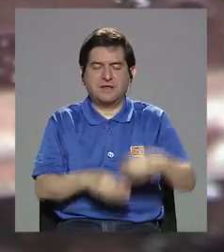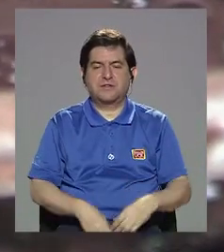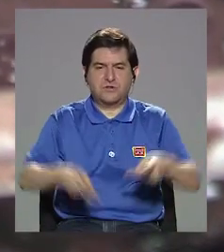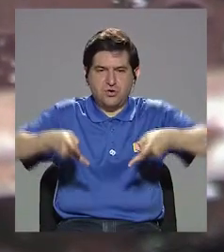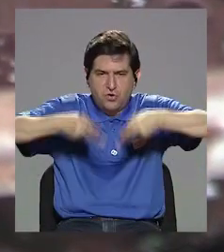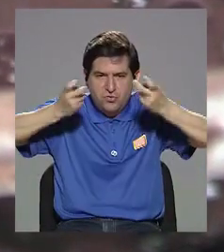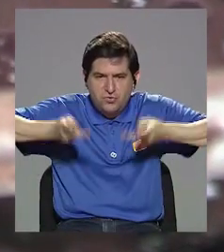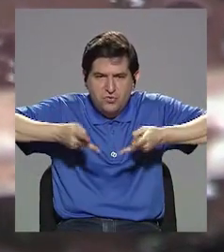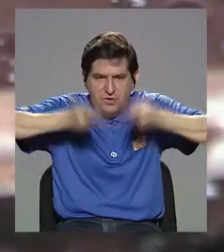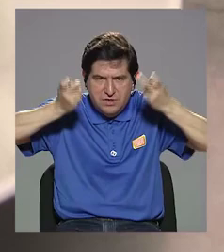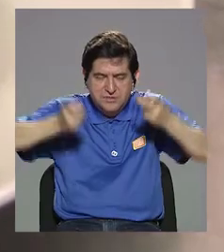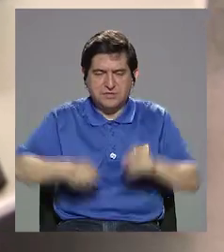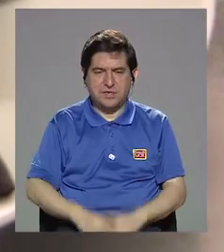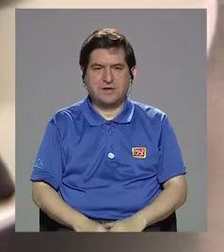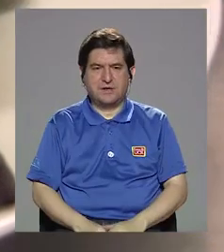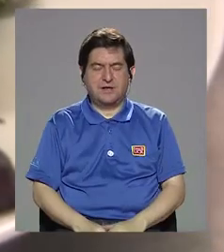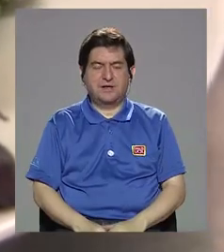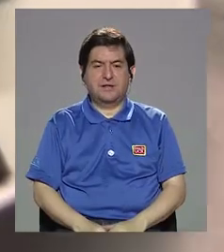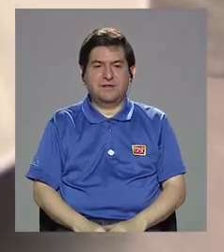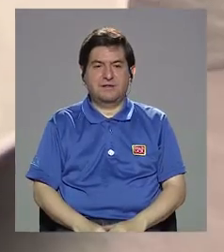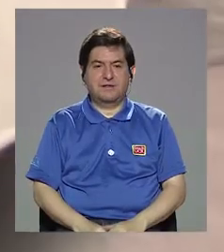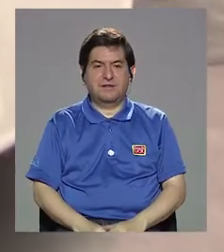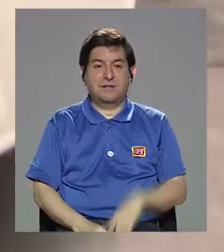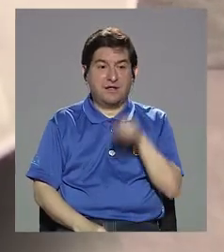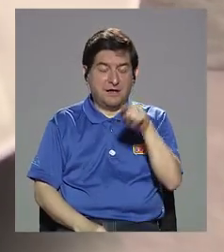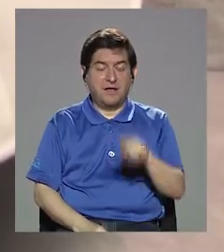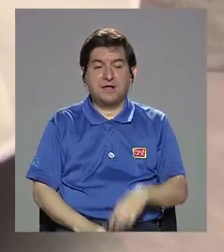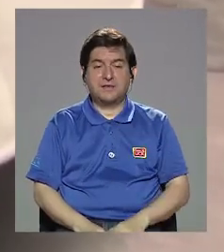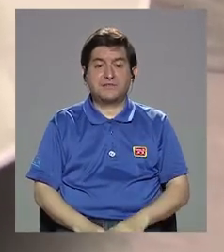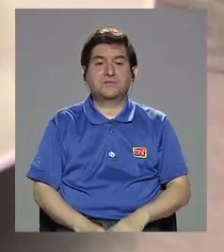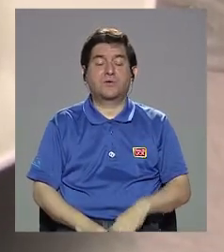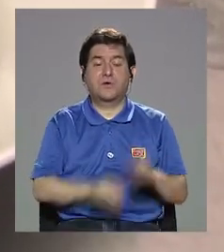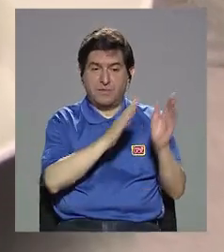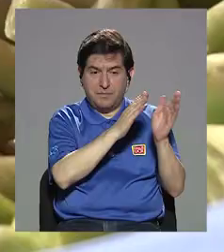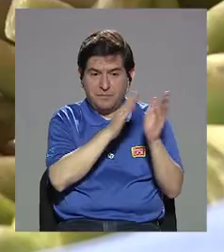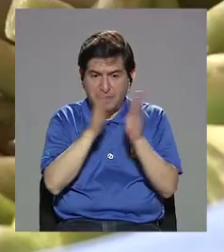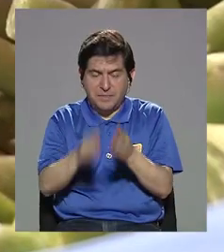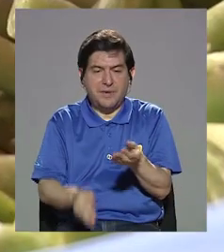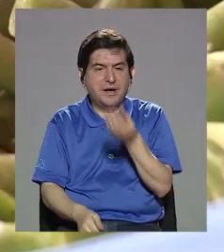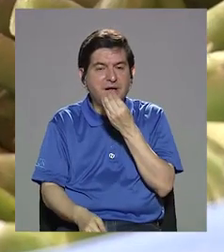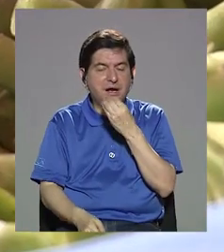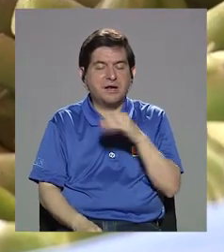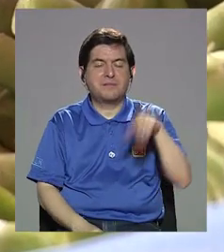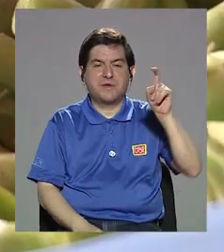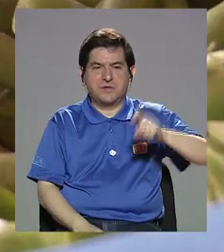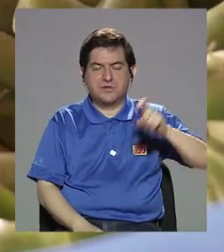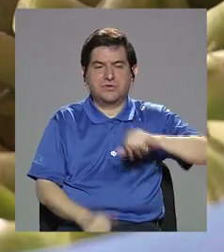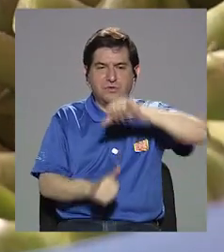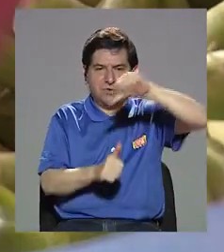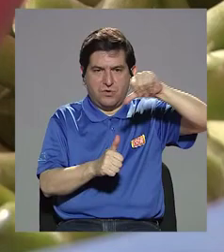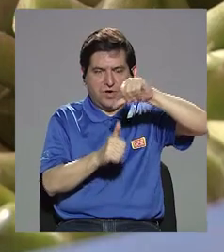no quitar ese tipo de aceite a la hora de preparar un alimento.